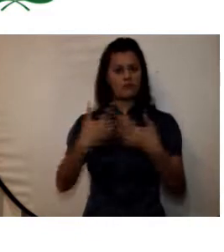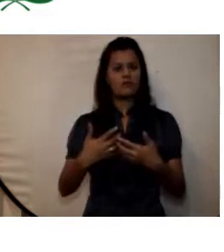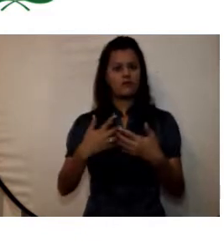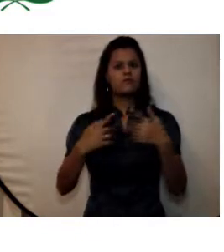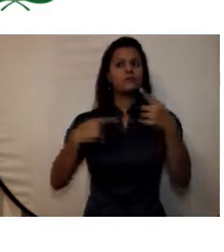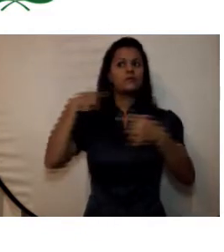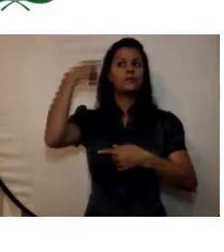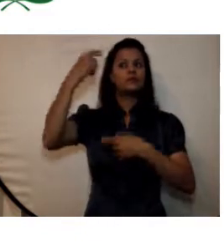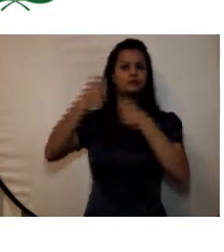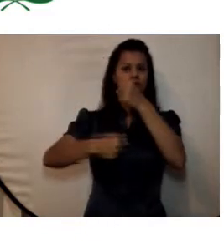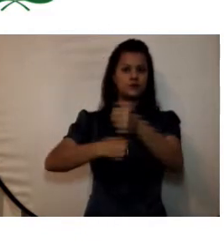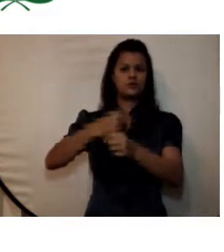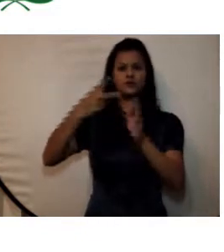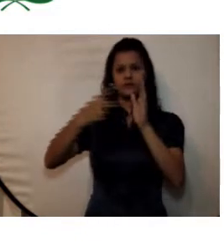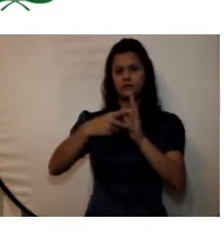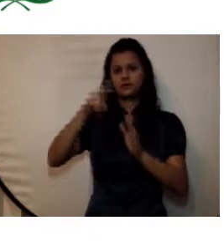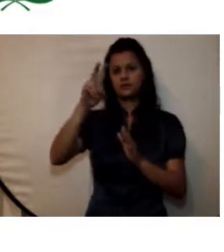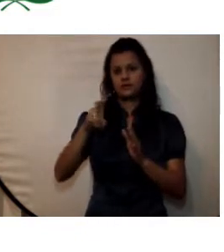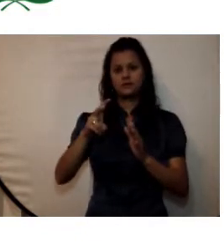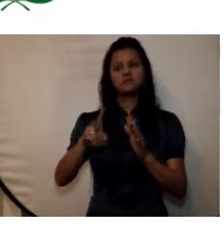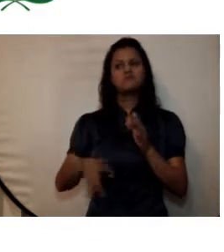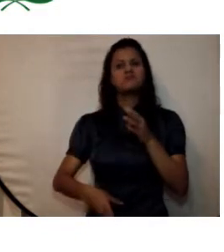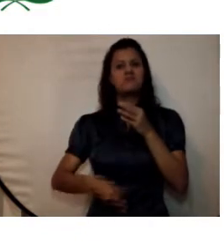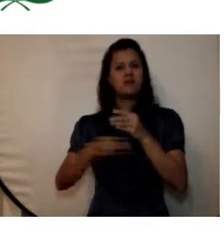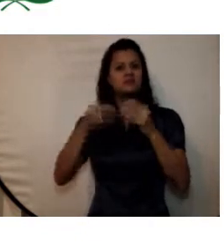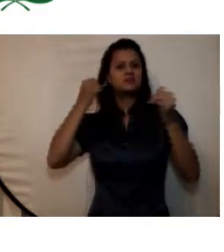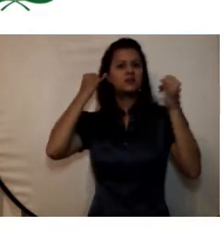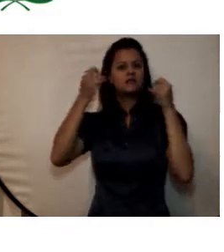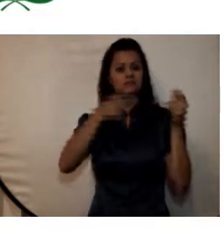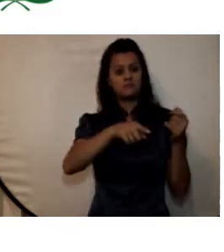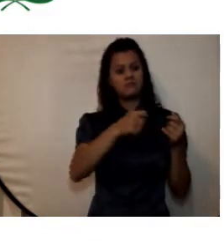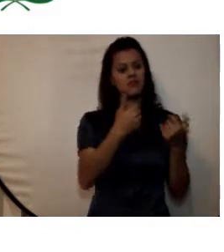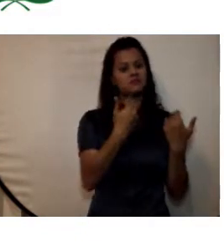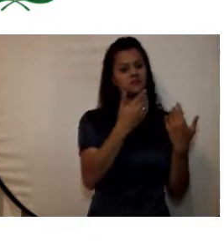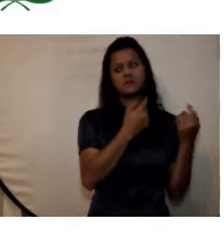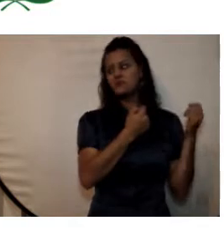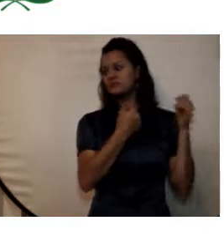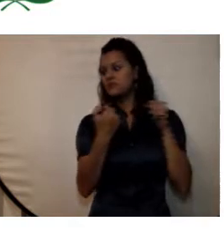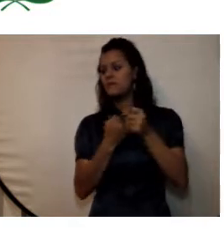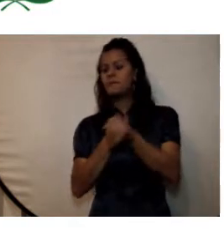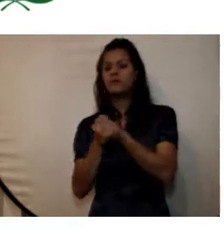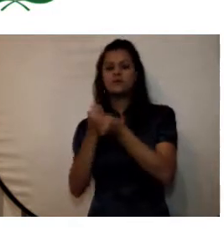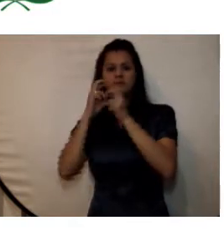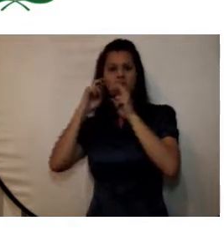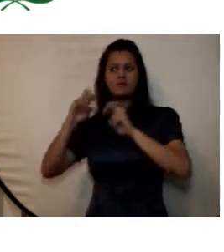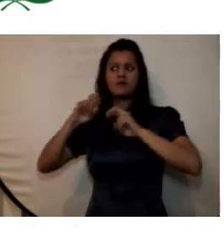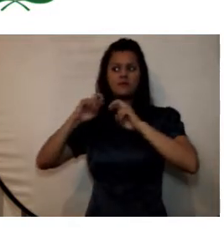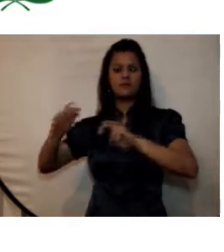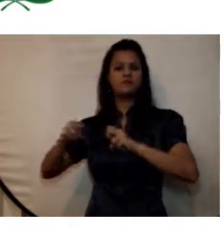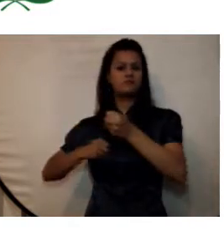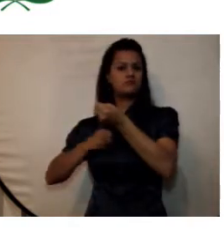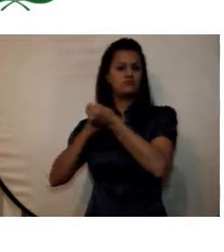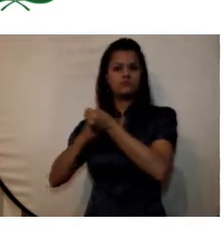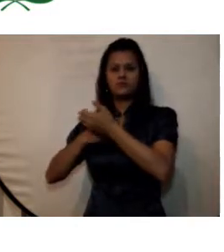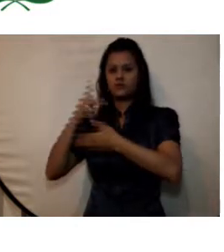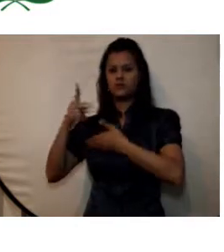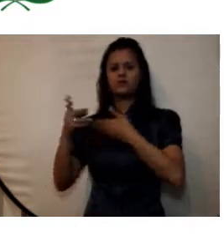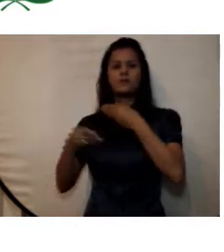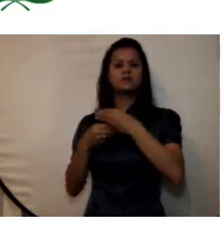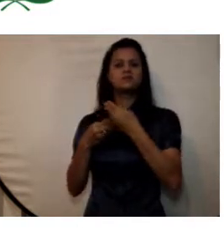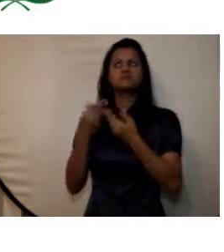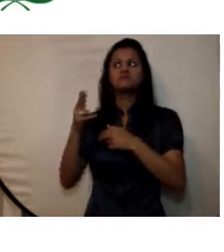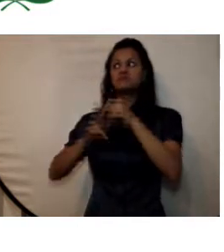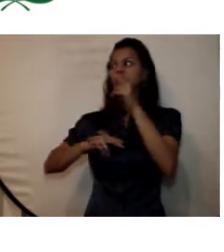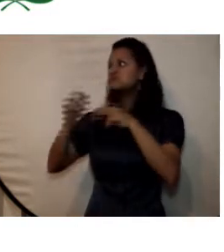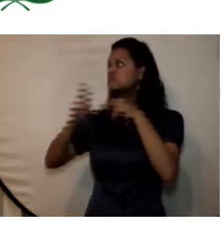2017 adelantar proyectos de investigación apoyar la investigación realizar obras de infraestructura